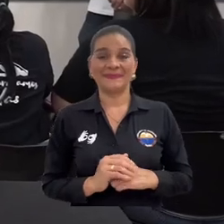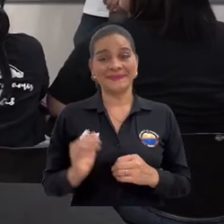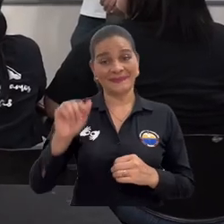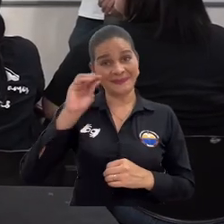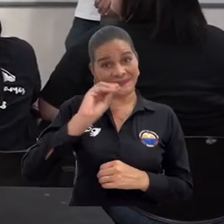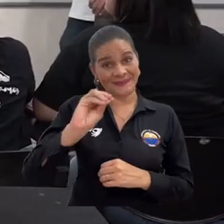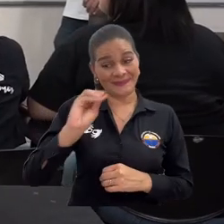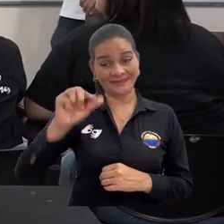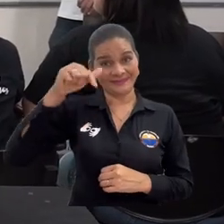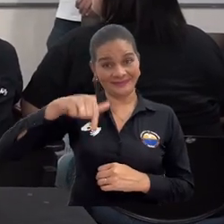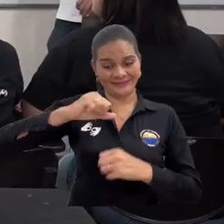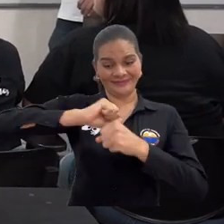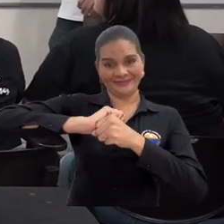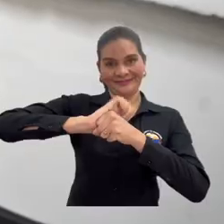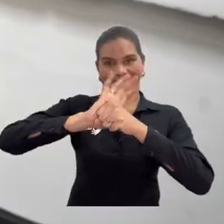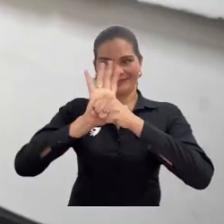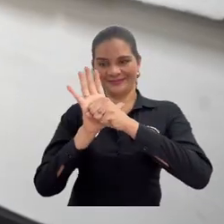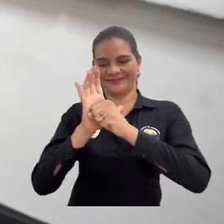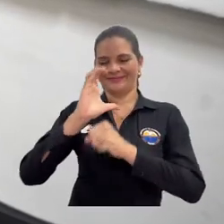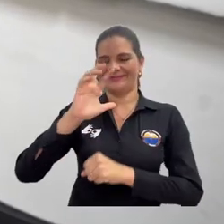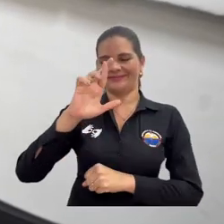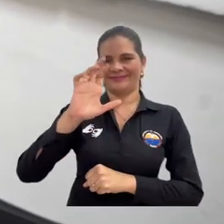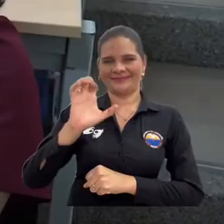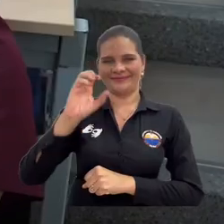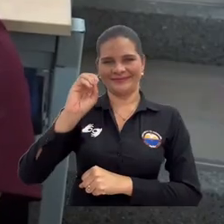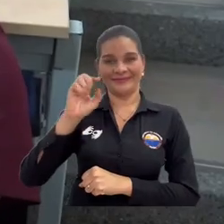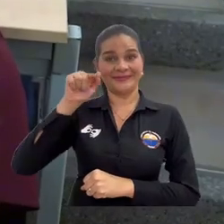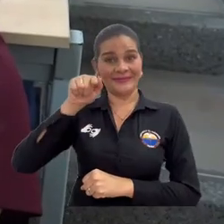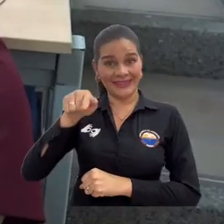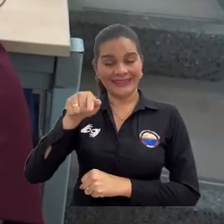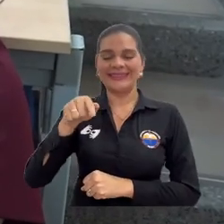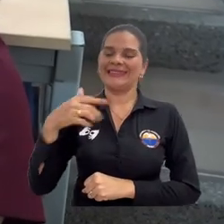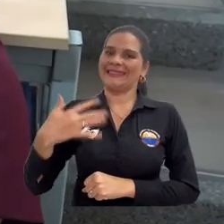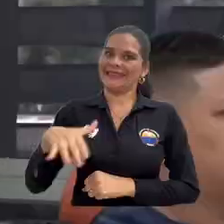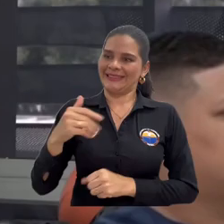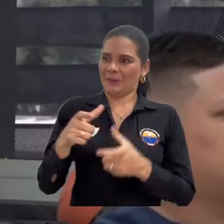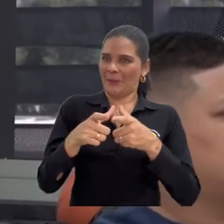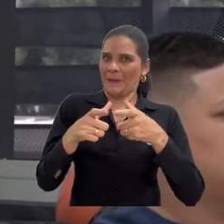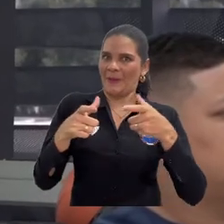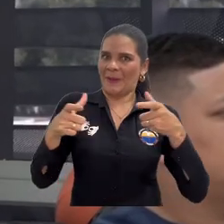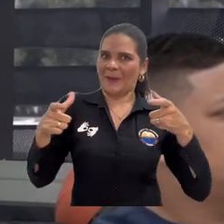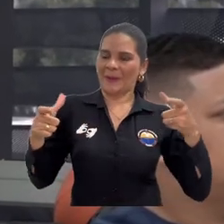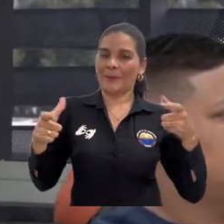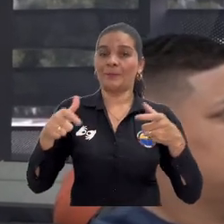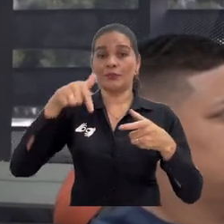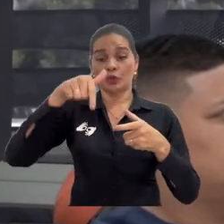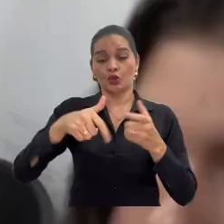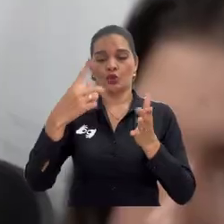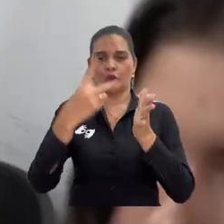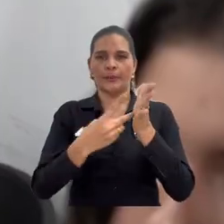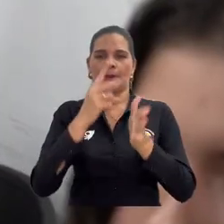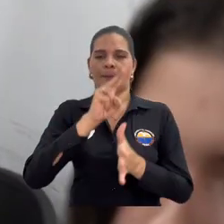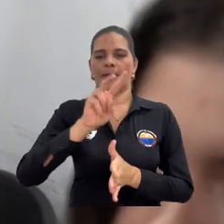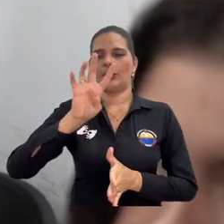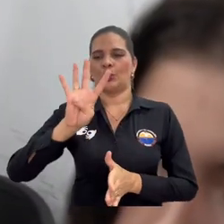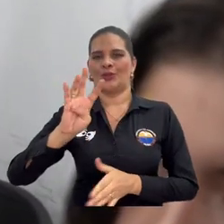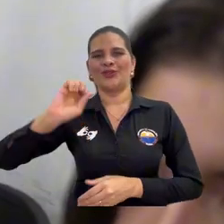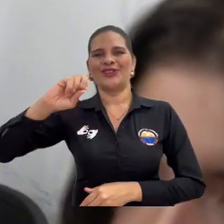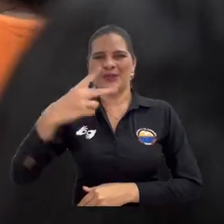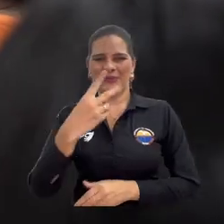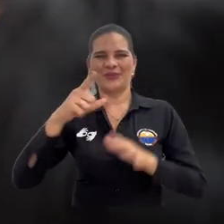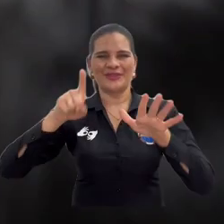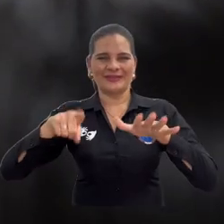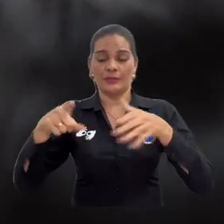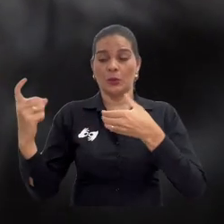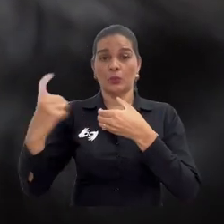Una vez más, el Centro para la Regionalización de la Educación y las Oportunidades evidencia su crecimiento. Para este segundo semestre del